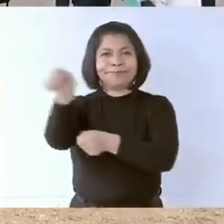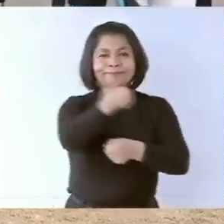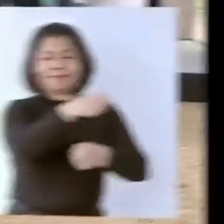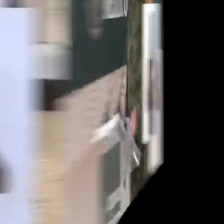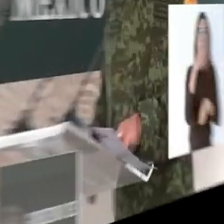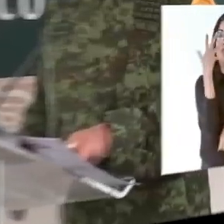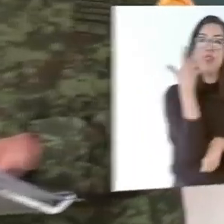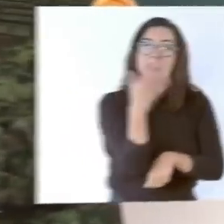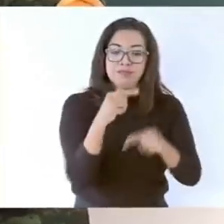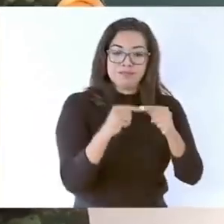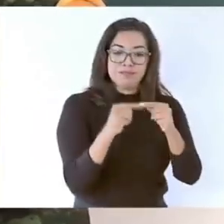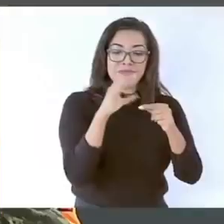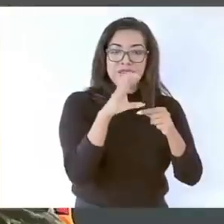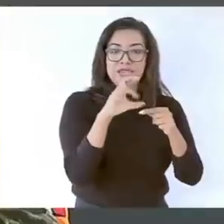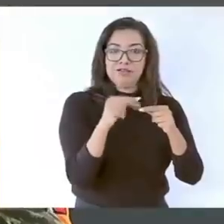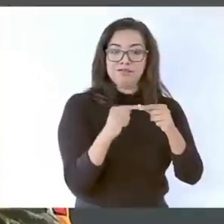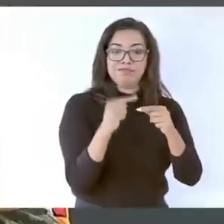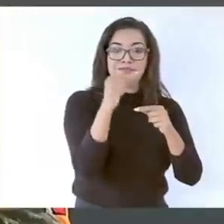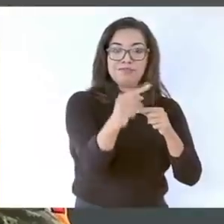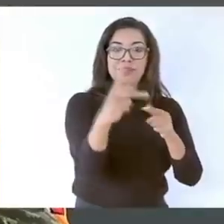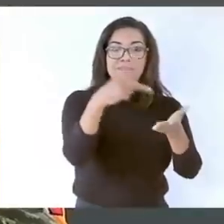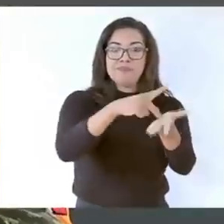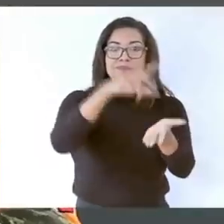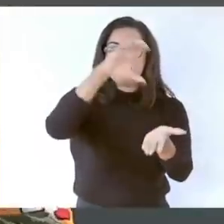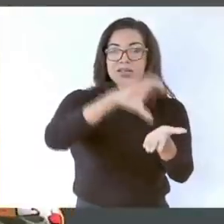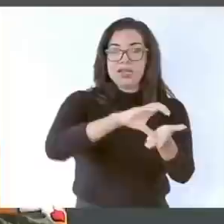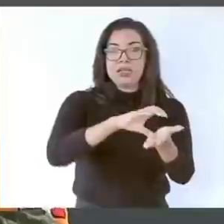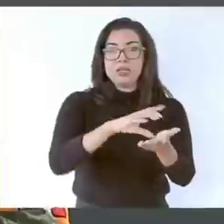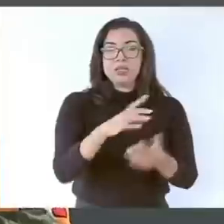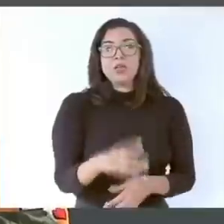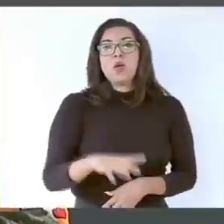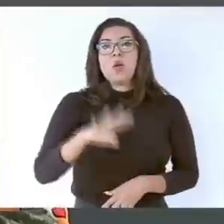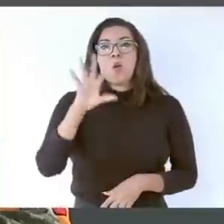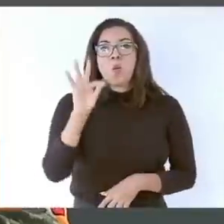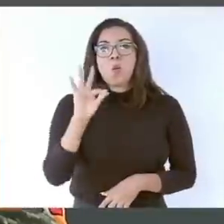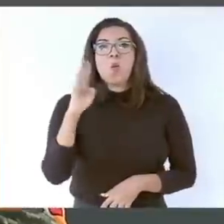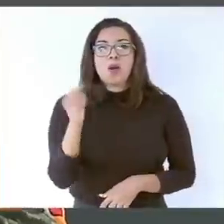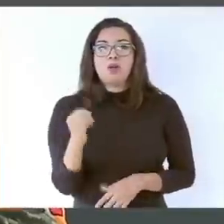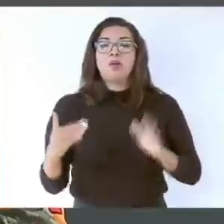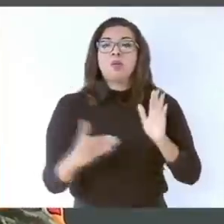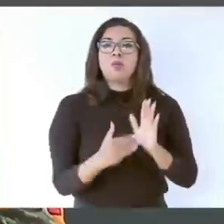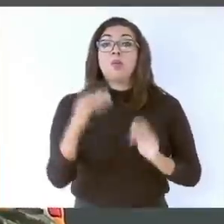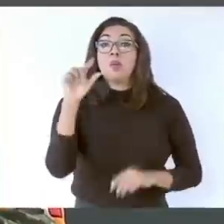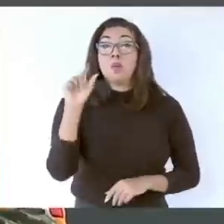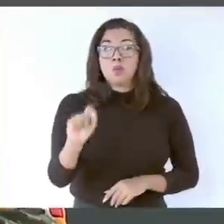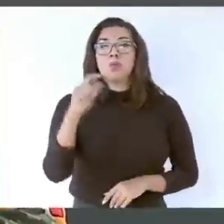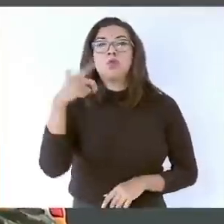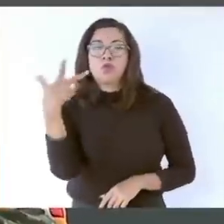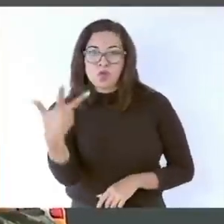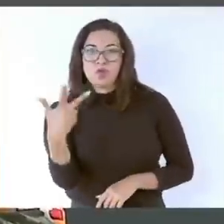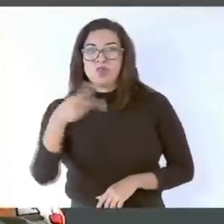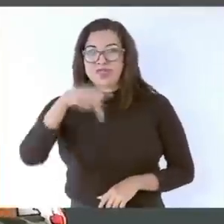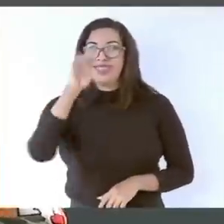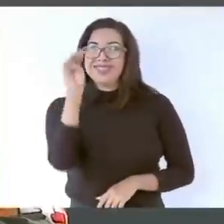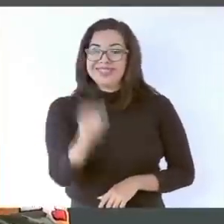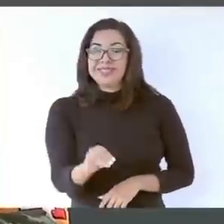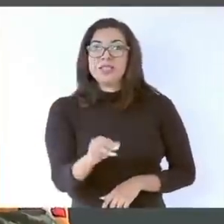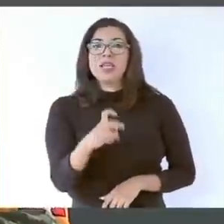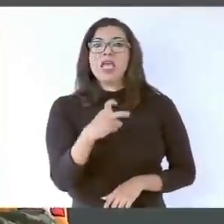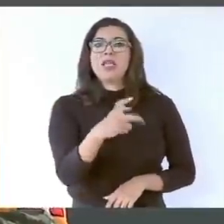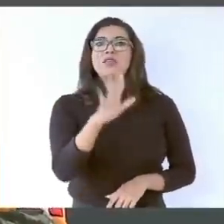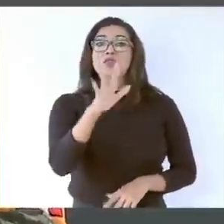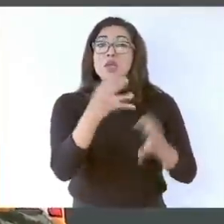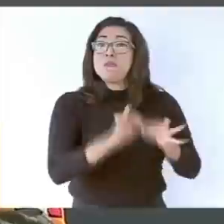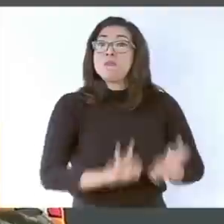-Tulum. Este tramo de 49.8 kilómetros podría considerarse como el estandarte del proyecto,